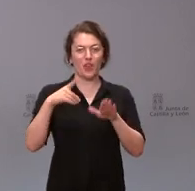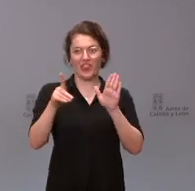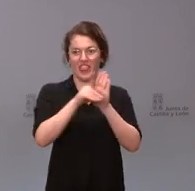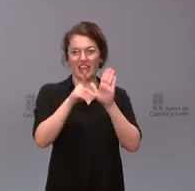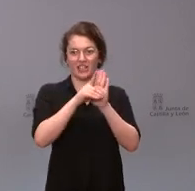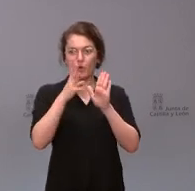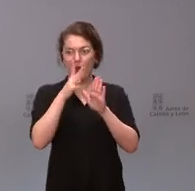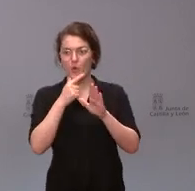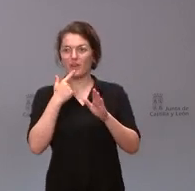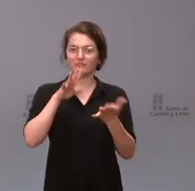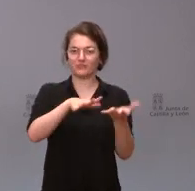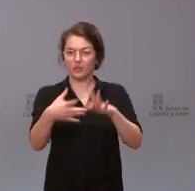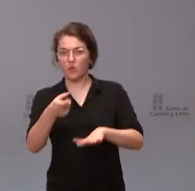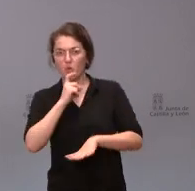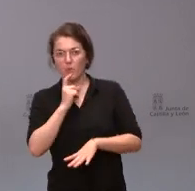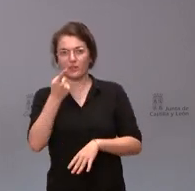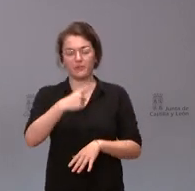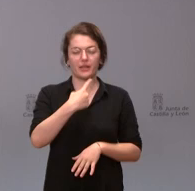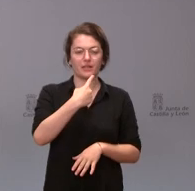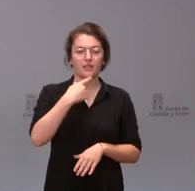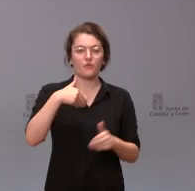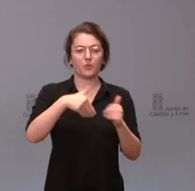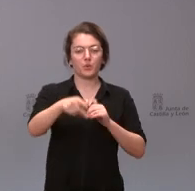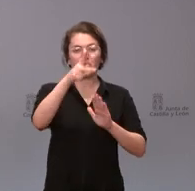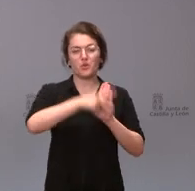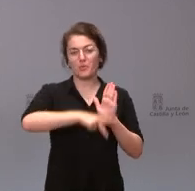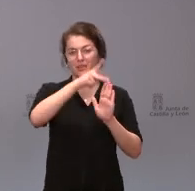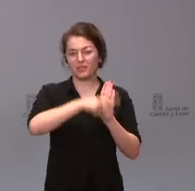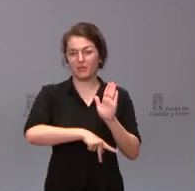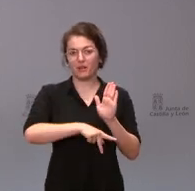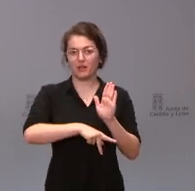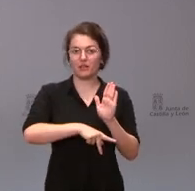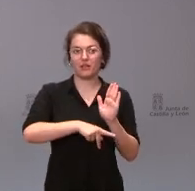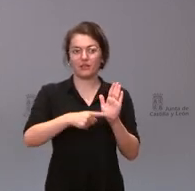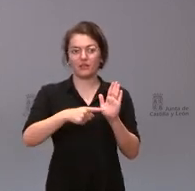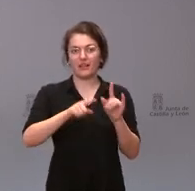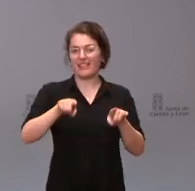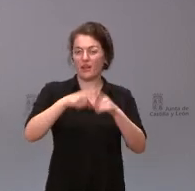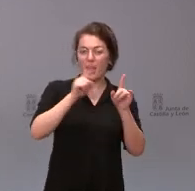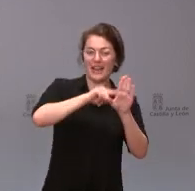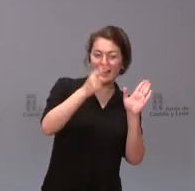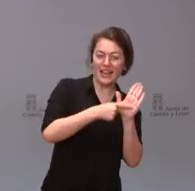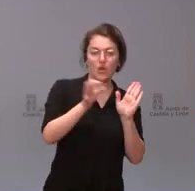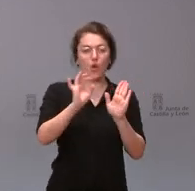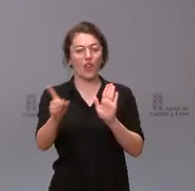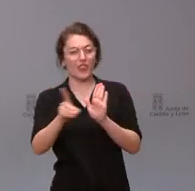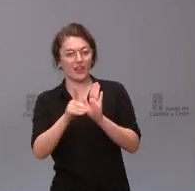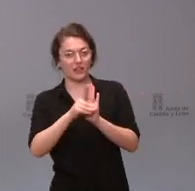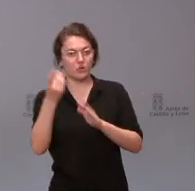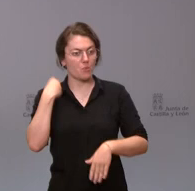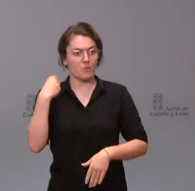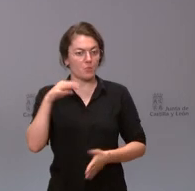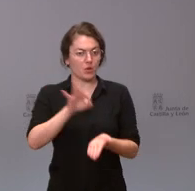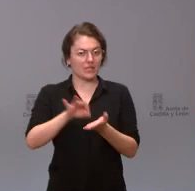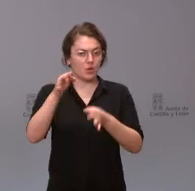como habla usted de que la futura normativa sea ley sea decreto lo que aconsejen los servicios